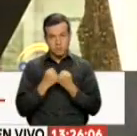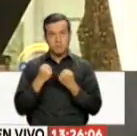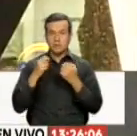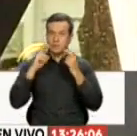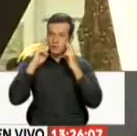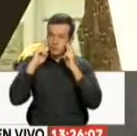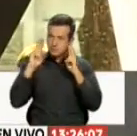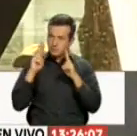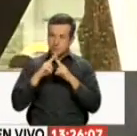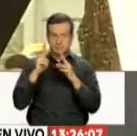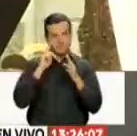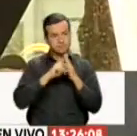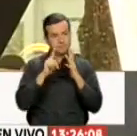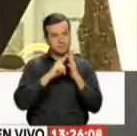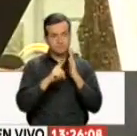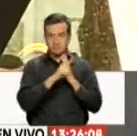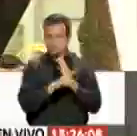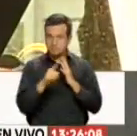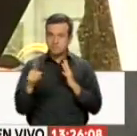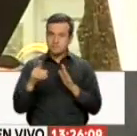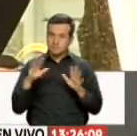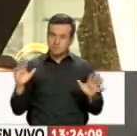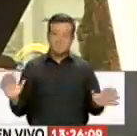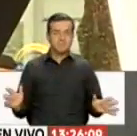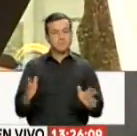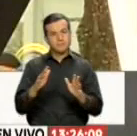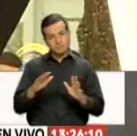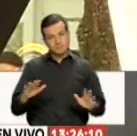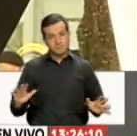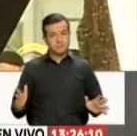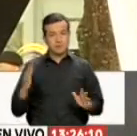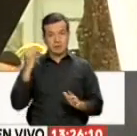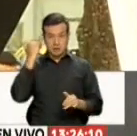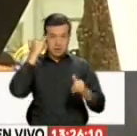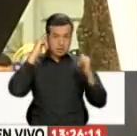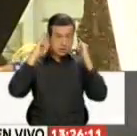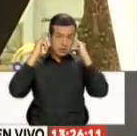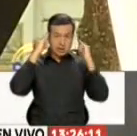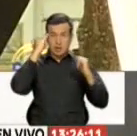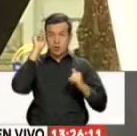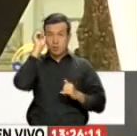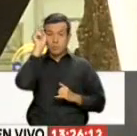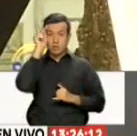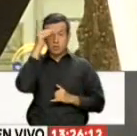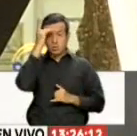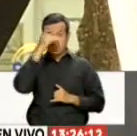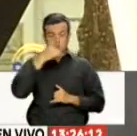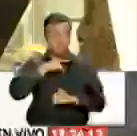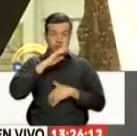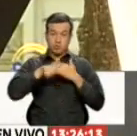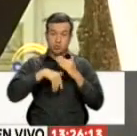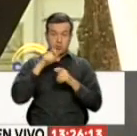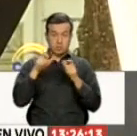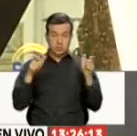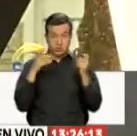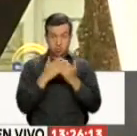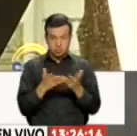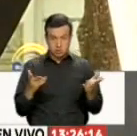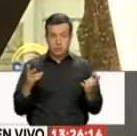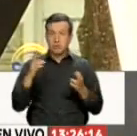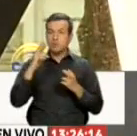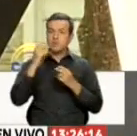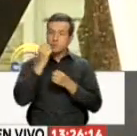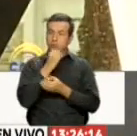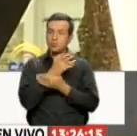reconoce En la diversidad Y promueve Que las ideas Opiniones Y decisiones De todas y de todos Se